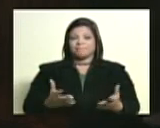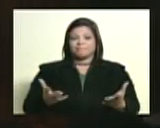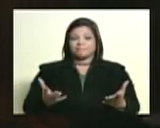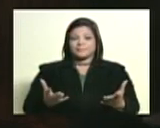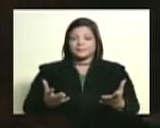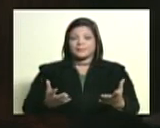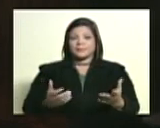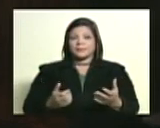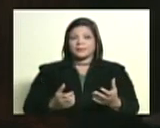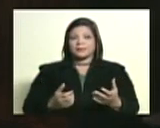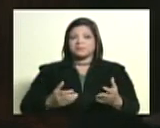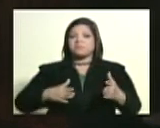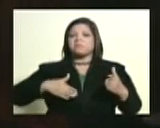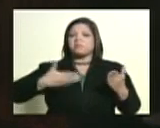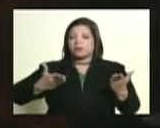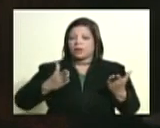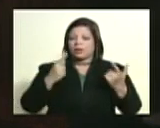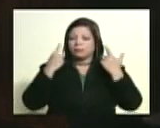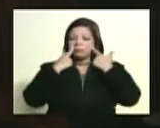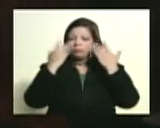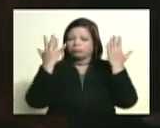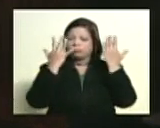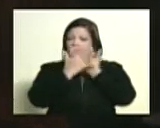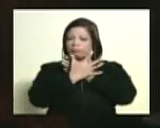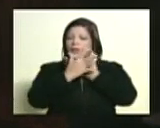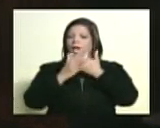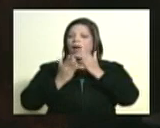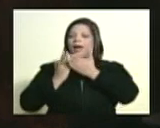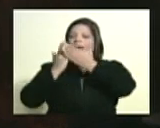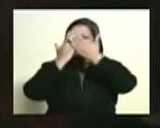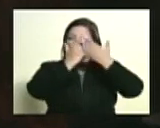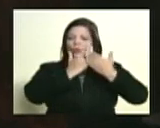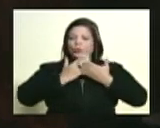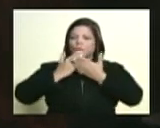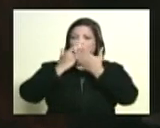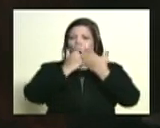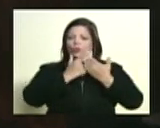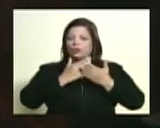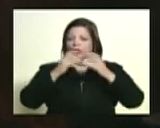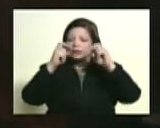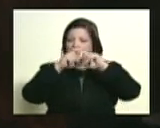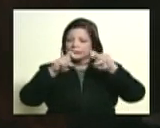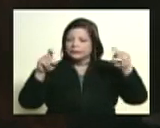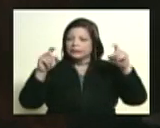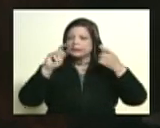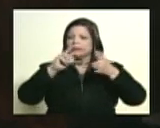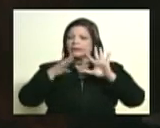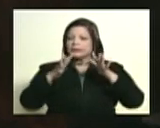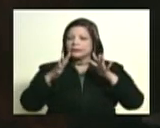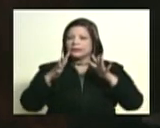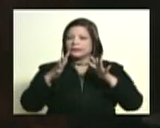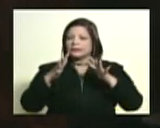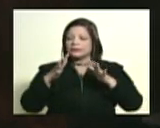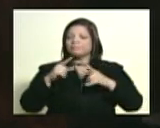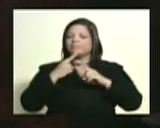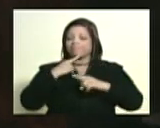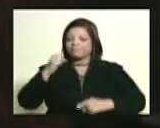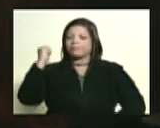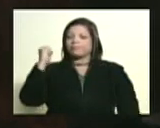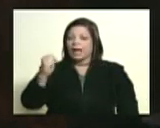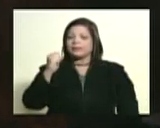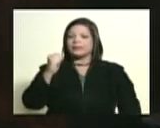Se pudiera, la sospecha y estudios, hipótesis, tesis hay sobre su asesinato, ¿no?